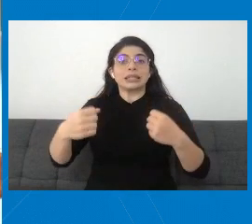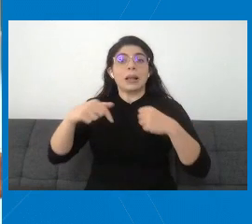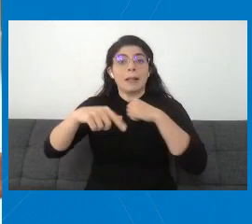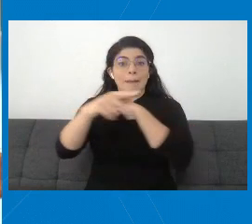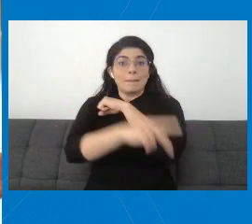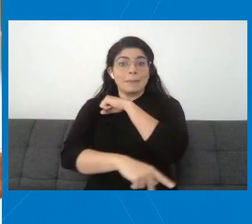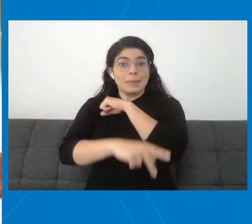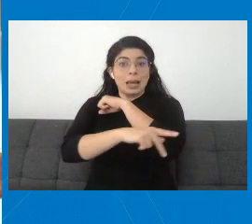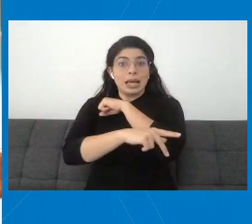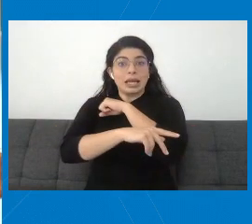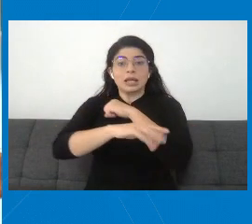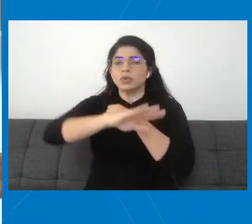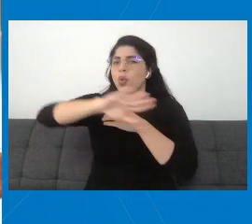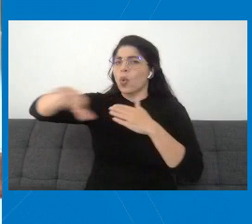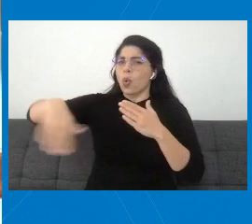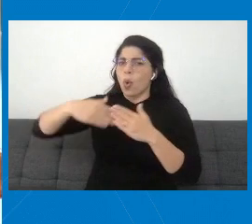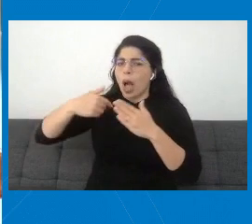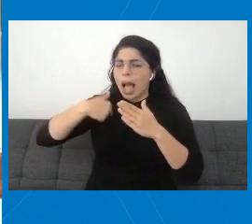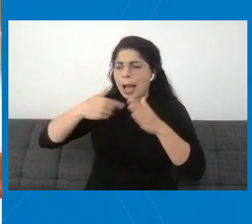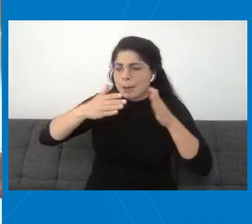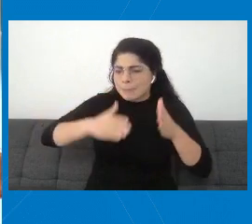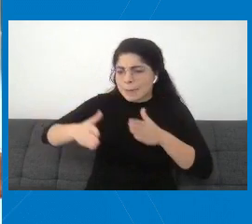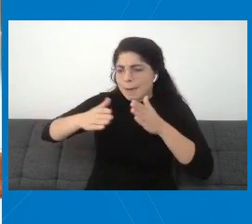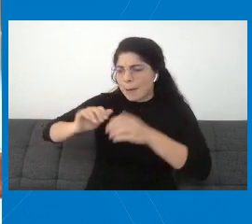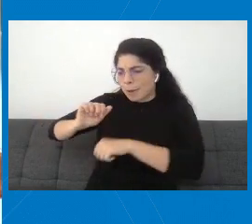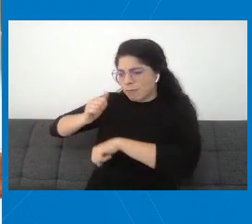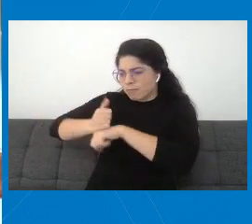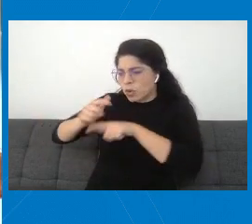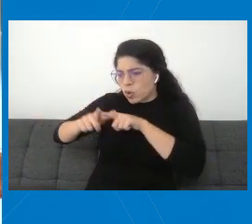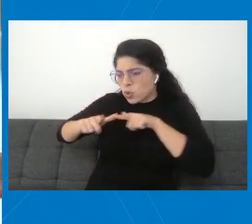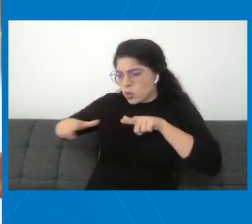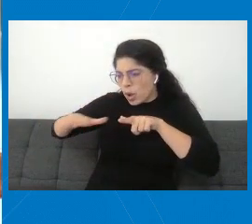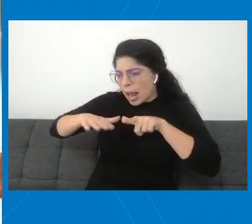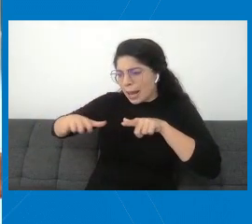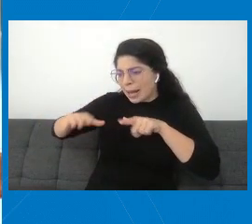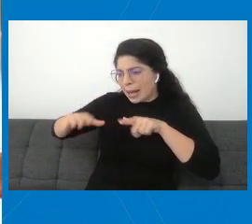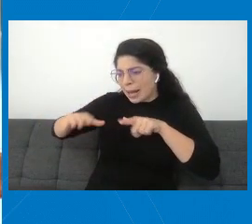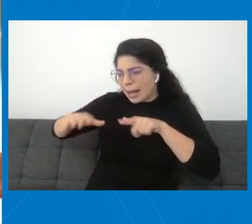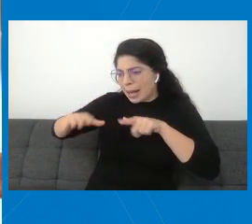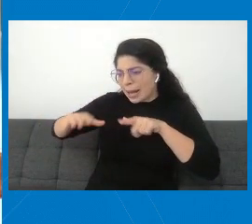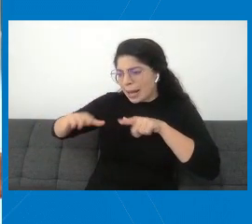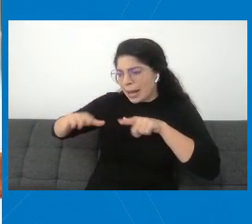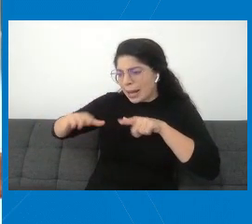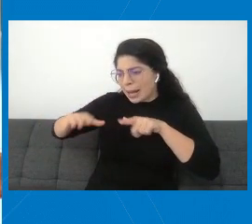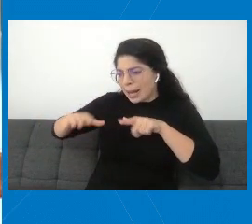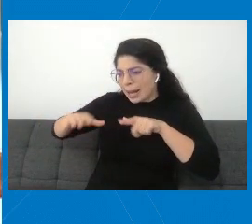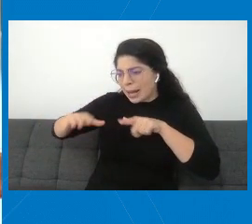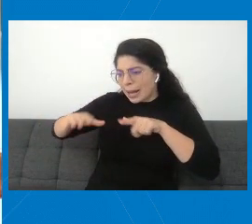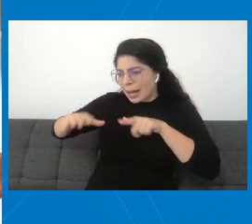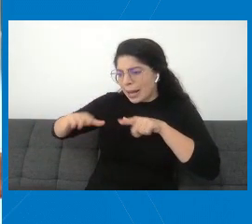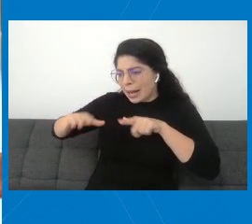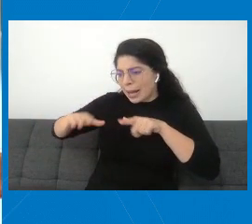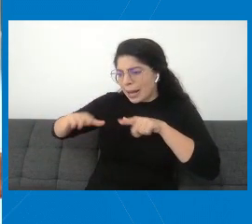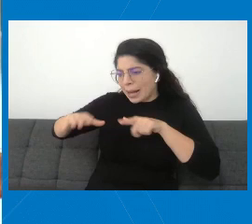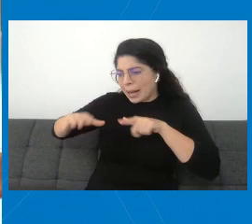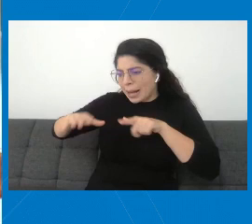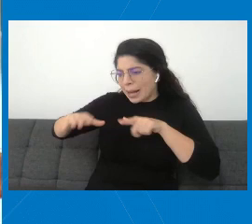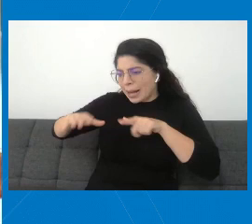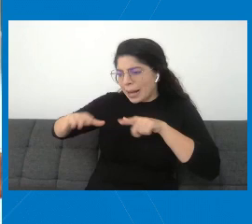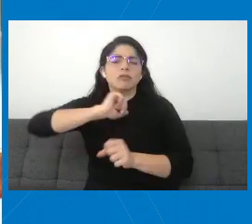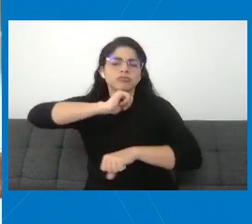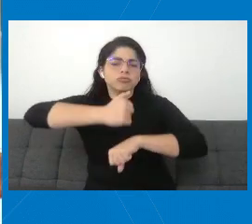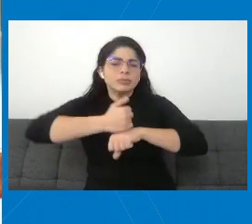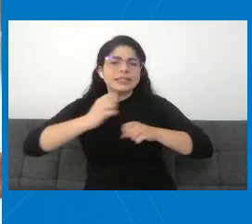vacunando a los niños y estableciendo estrategias para poder